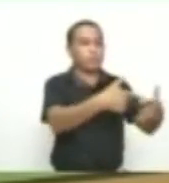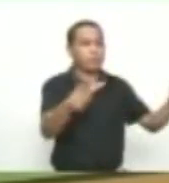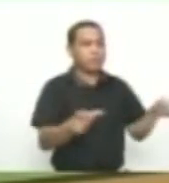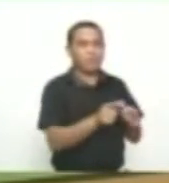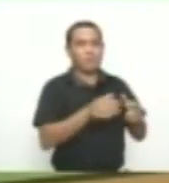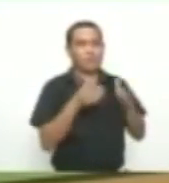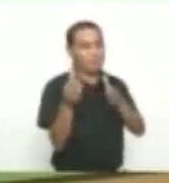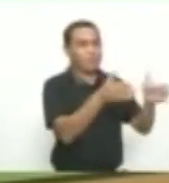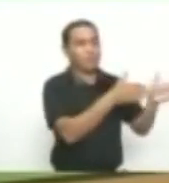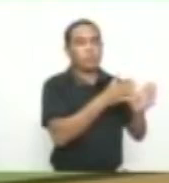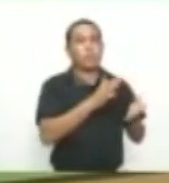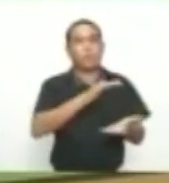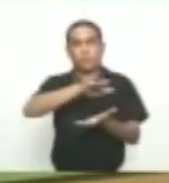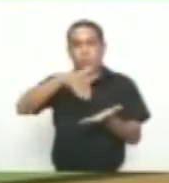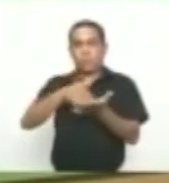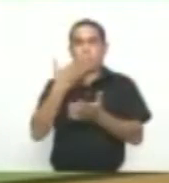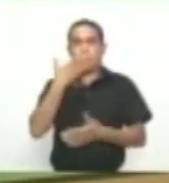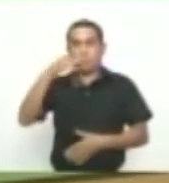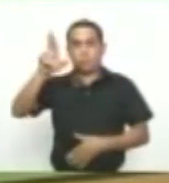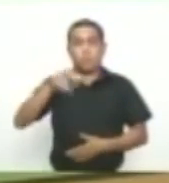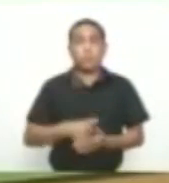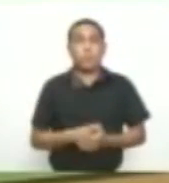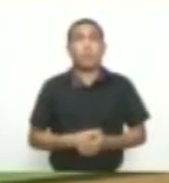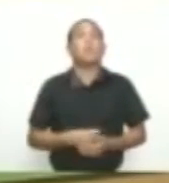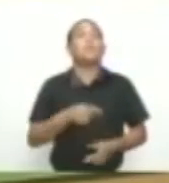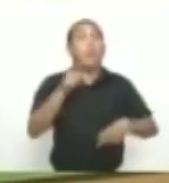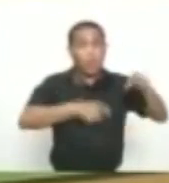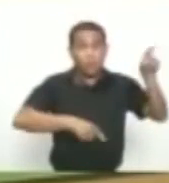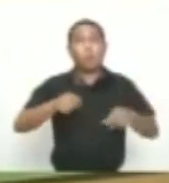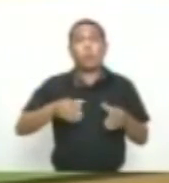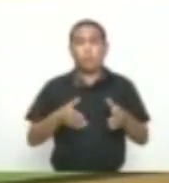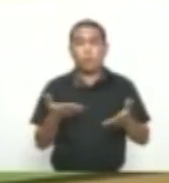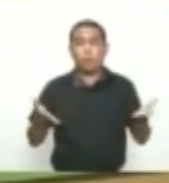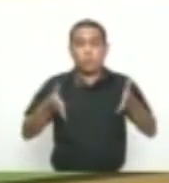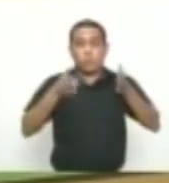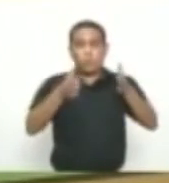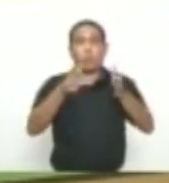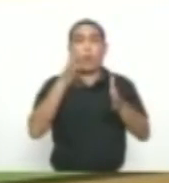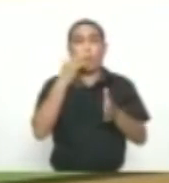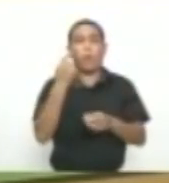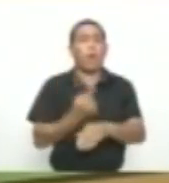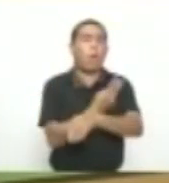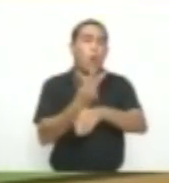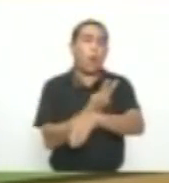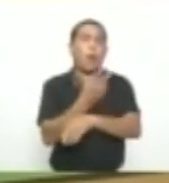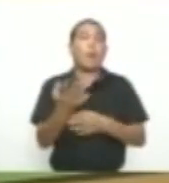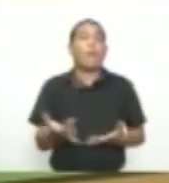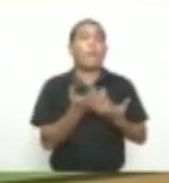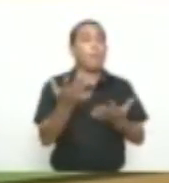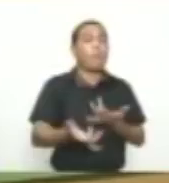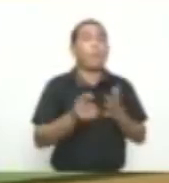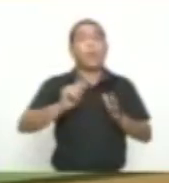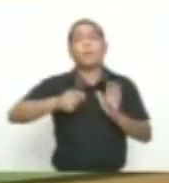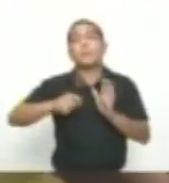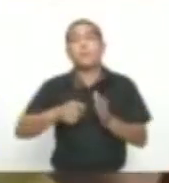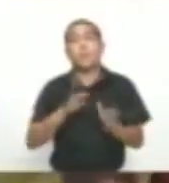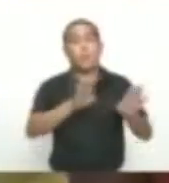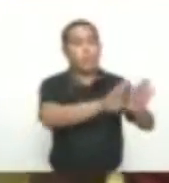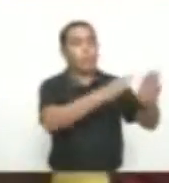La discordia provocó que un cadáver durara varias horas esperando que aparecieran las llaves del Campo Santo